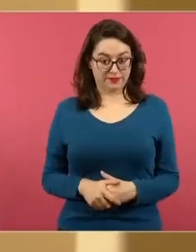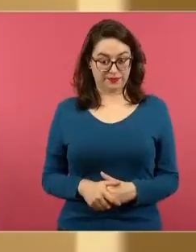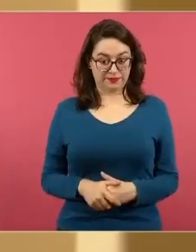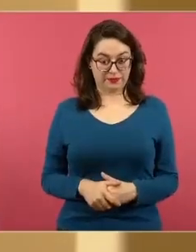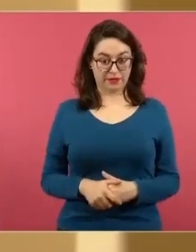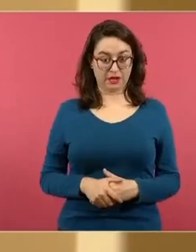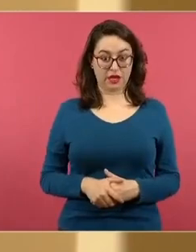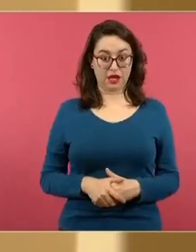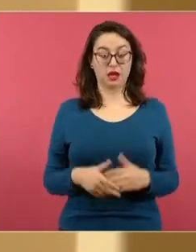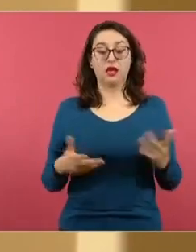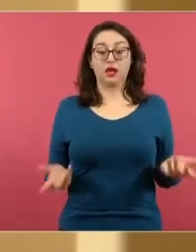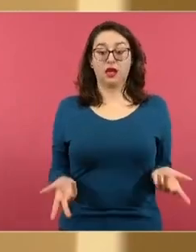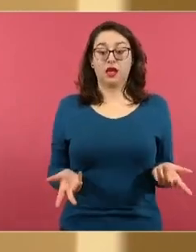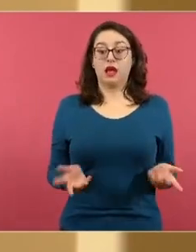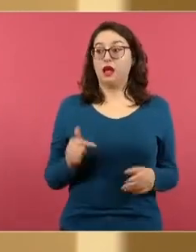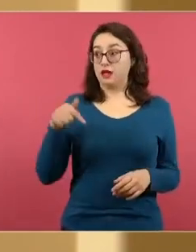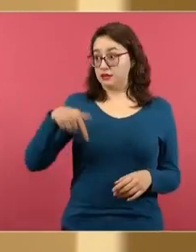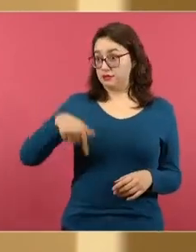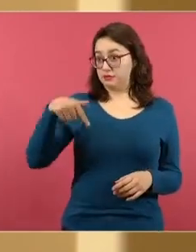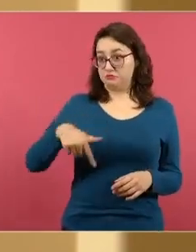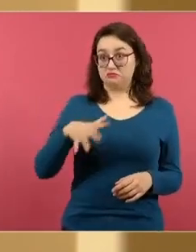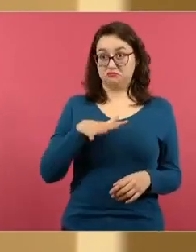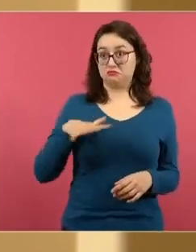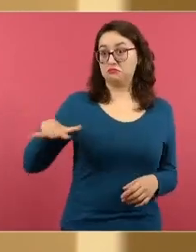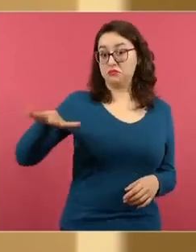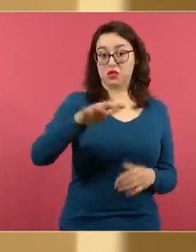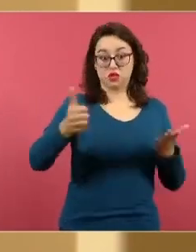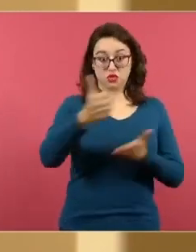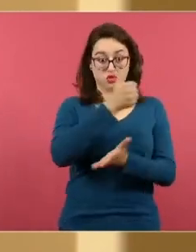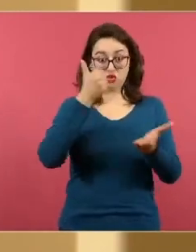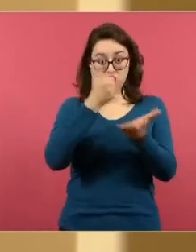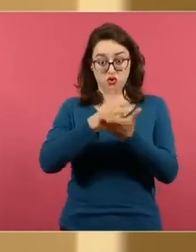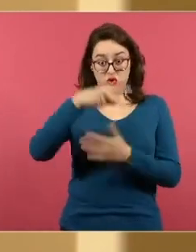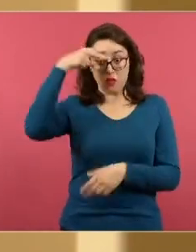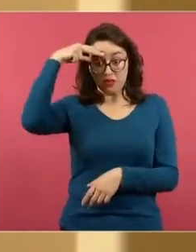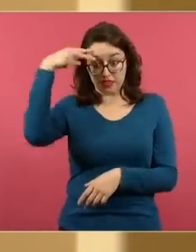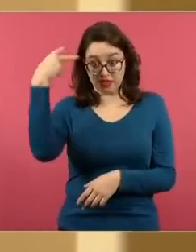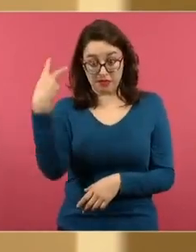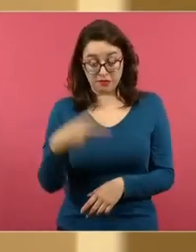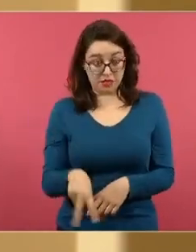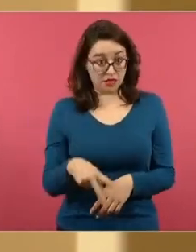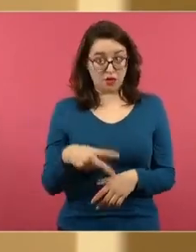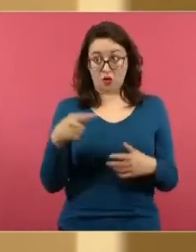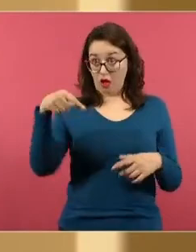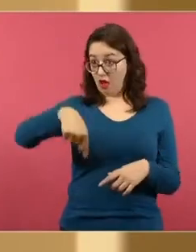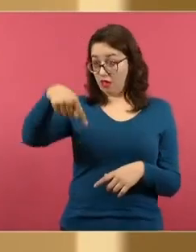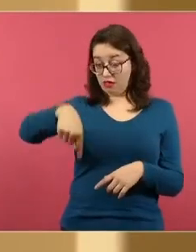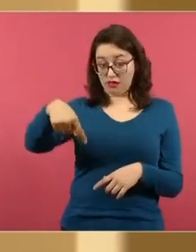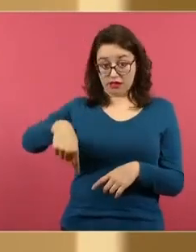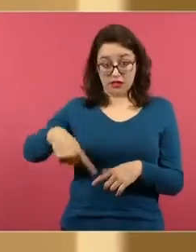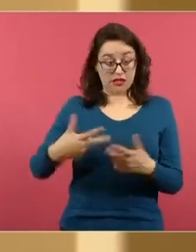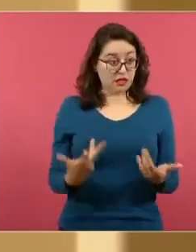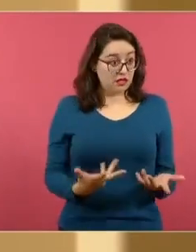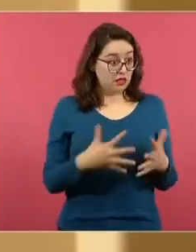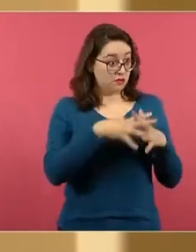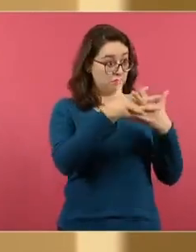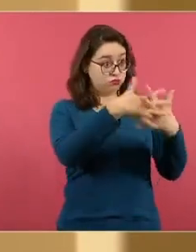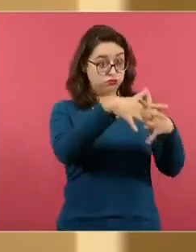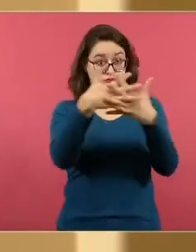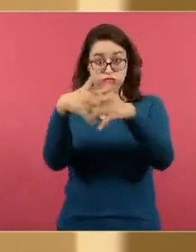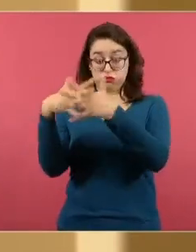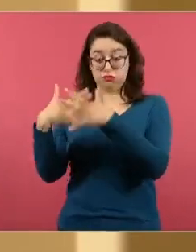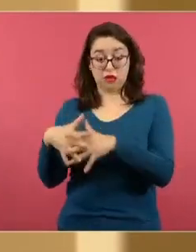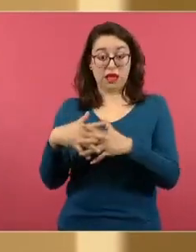multigrado, diversa. No estamos sentados por edades ni por gustos. Un aula multigrado es así,